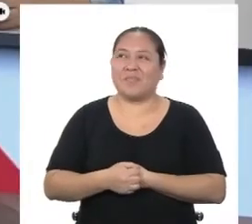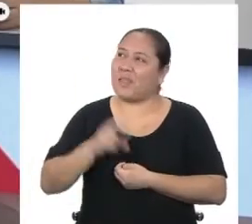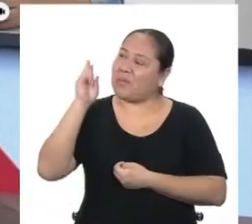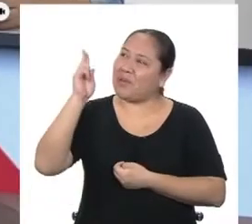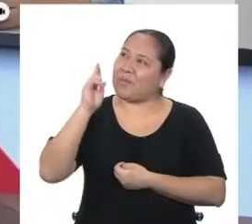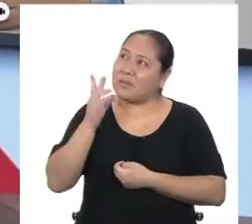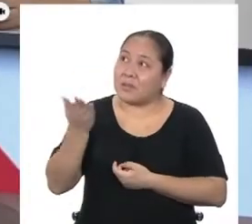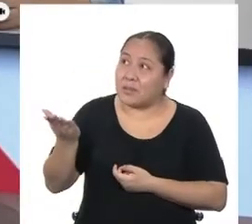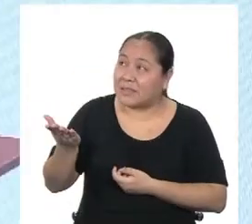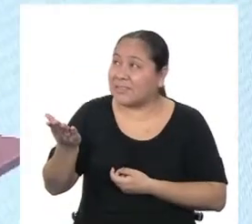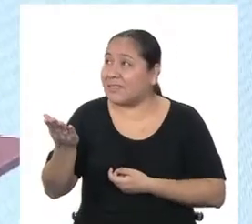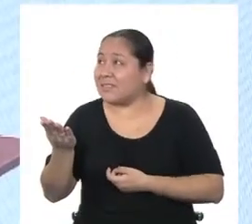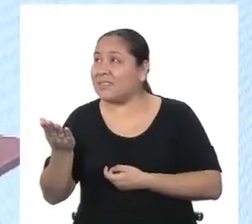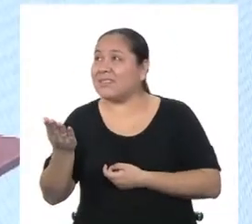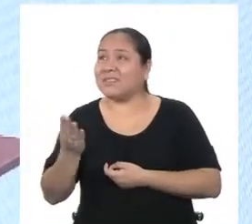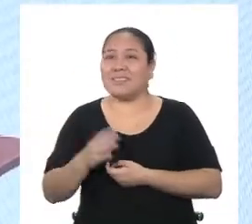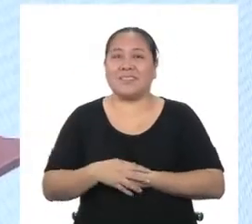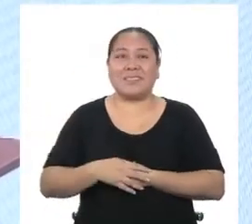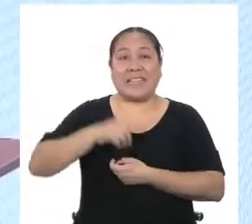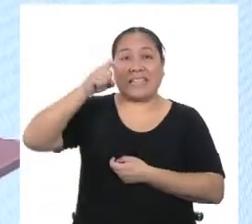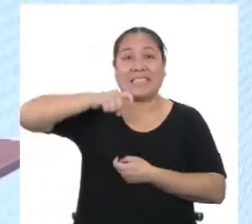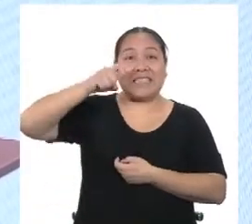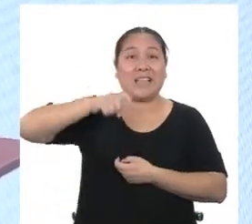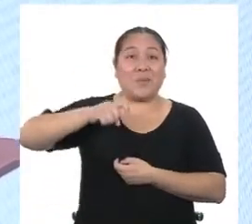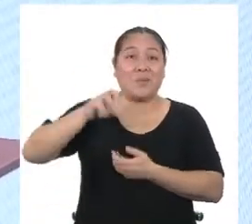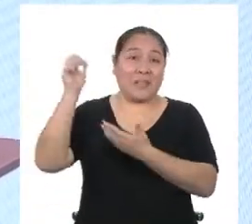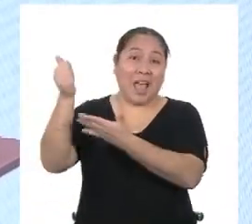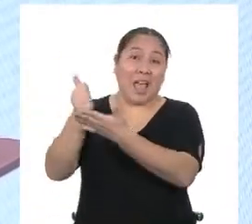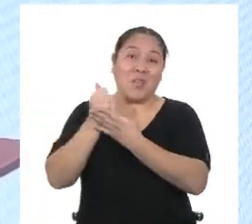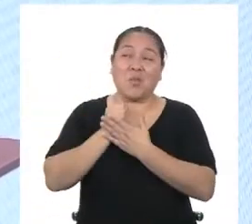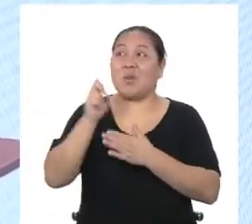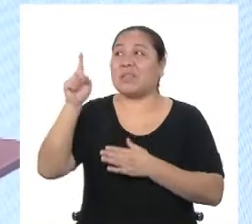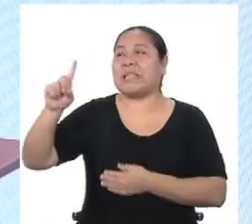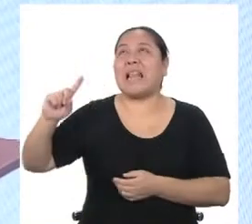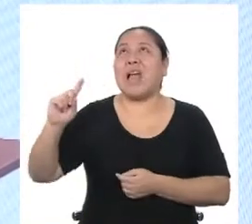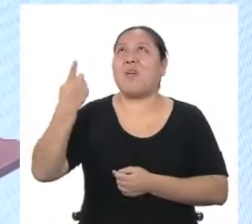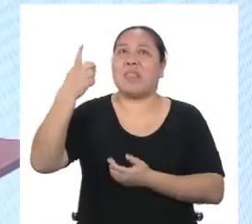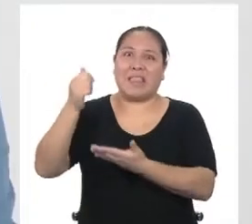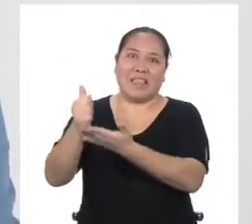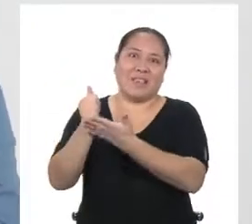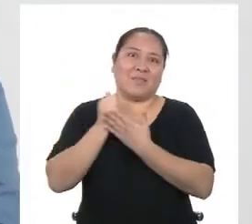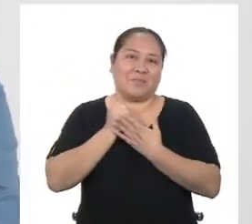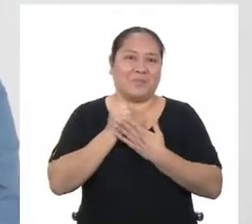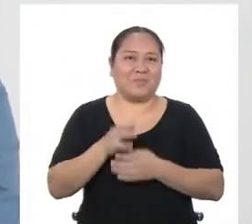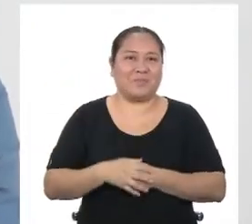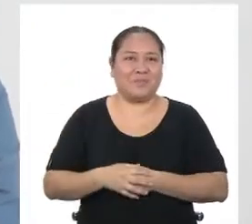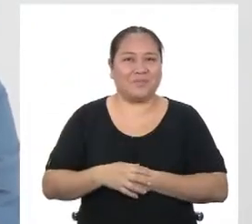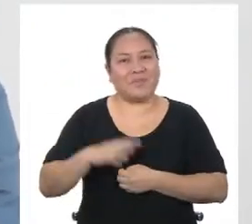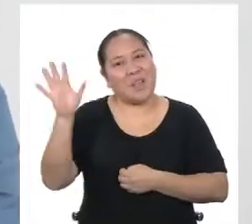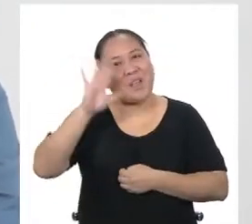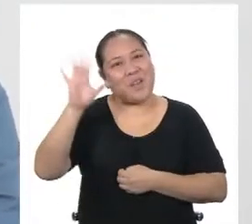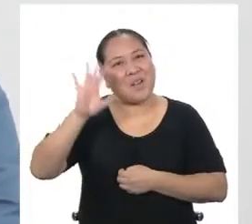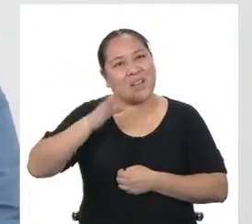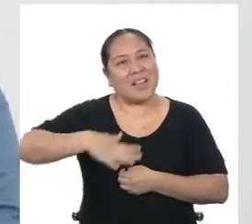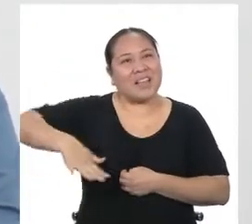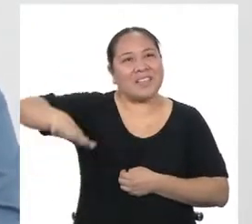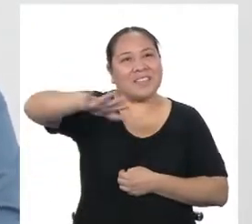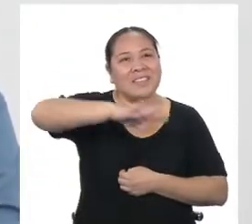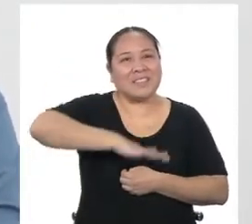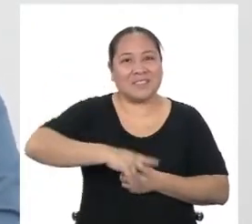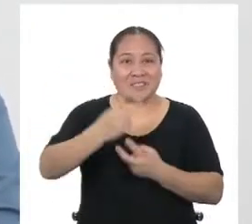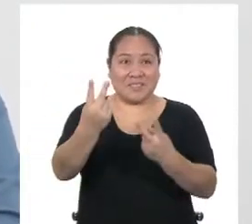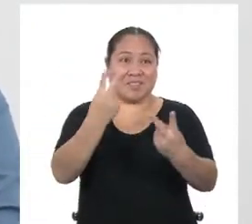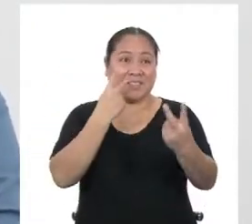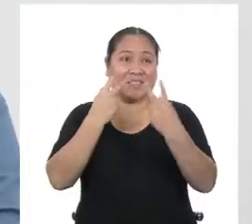profesora, ¿está ahí? Necesitamos su ayuda. Usted es la única que me puede salvar. Hola a todas y todos quienes nos